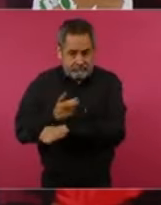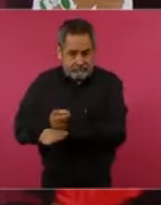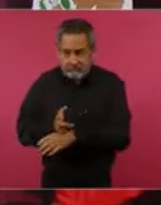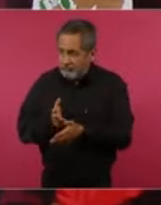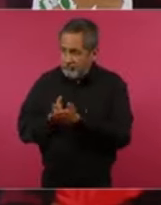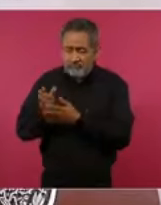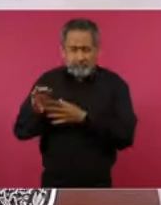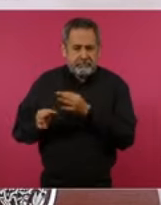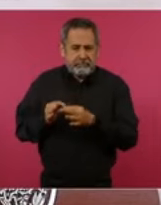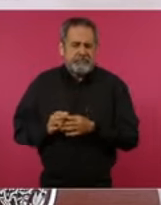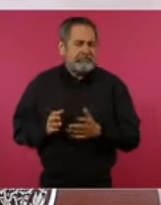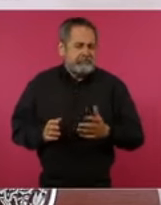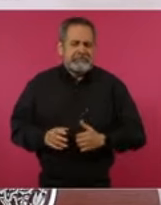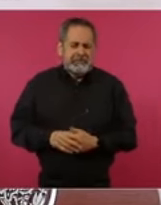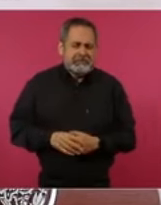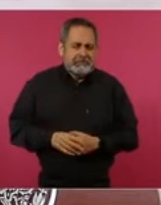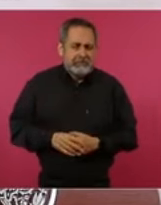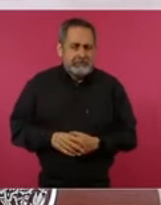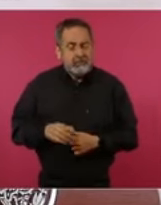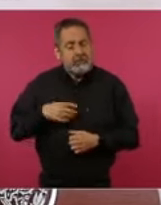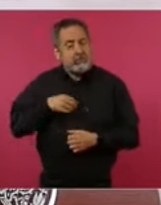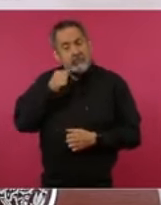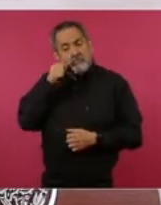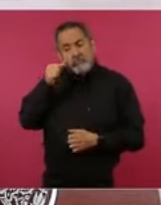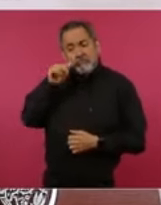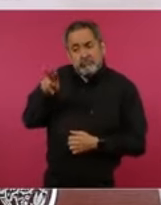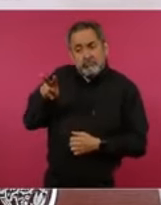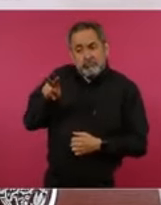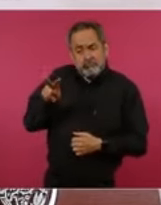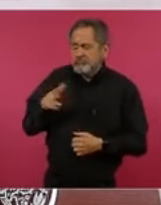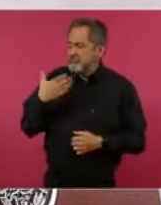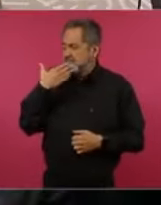Entonces, lo vi muy bien. Bien, presidente.